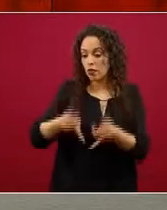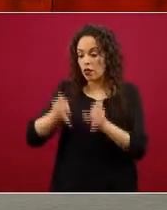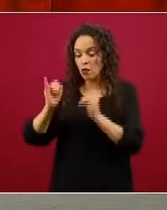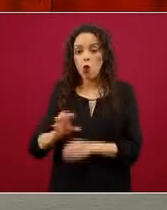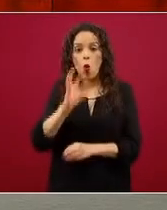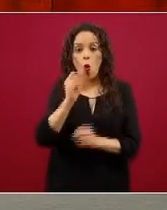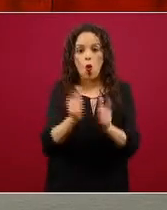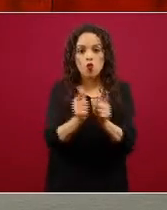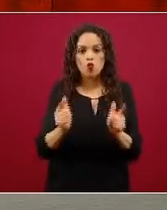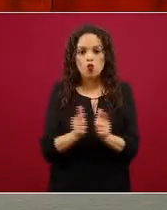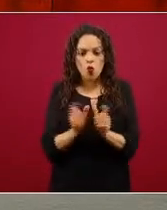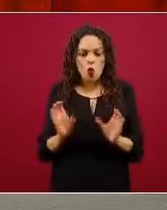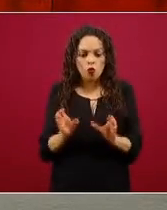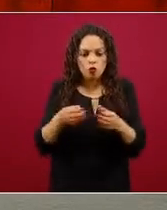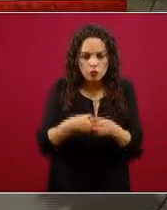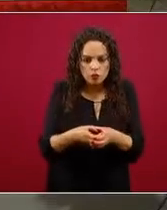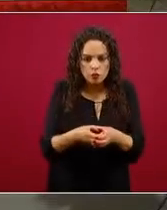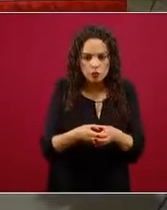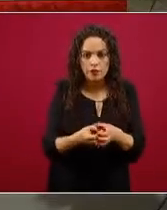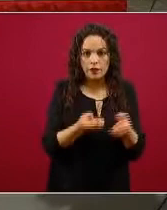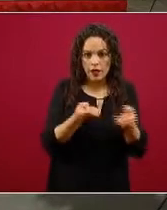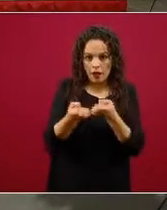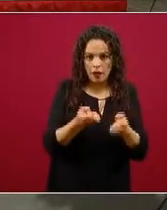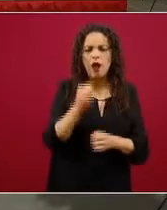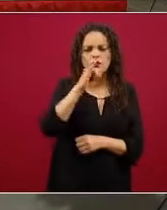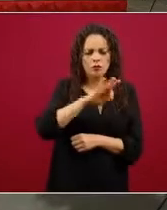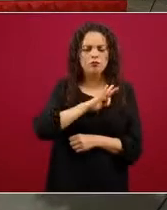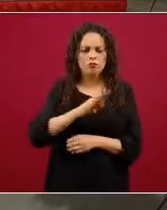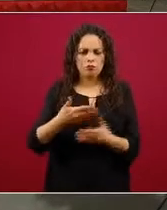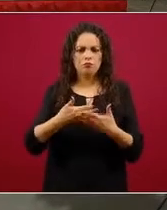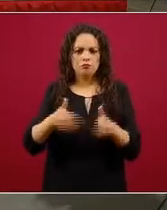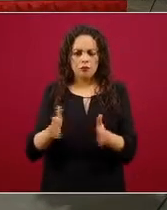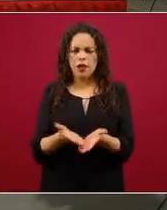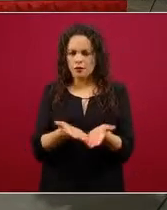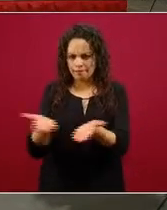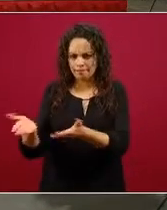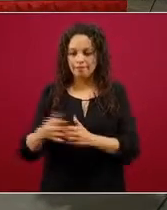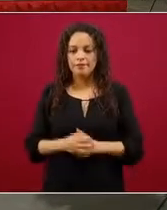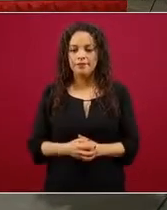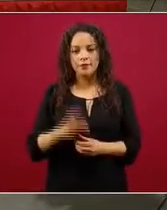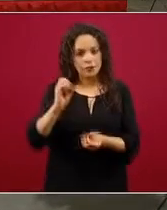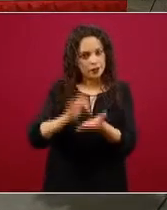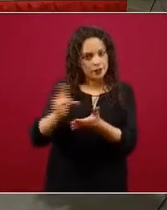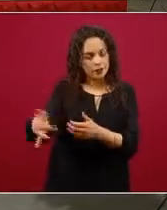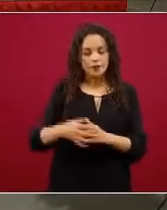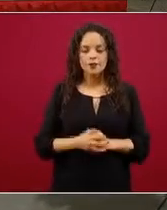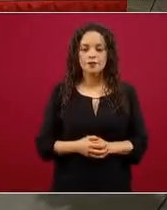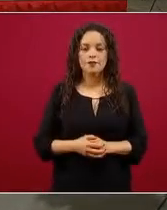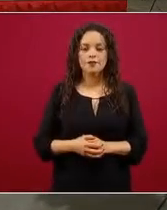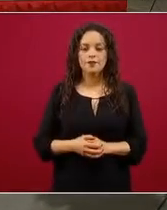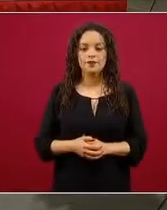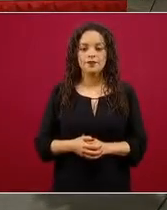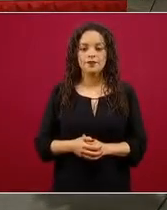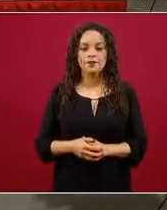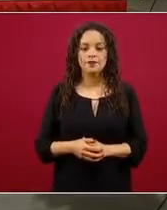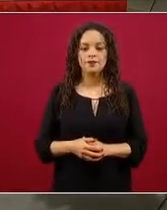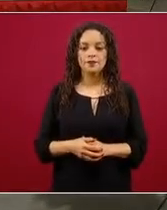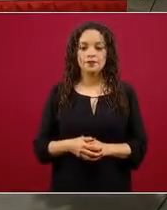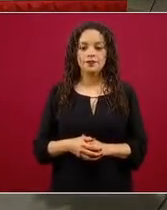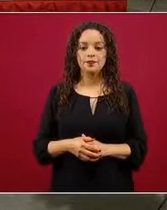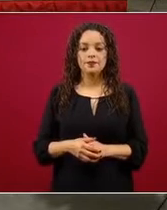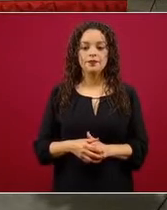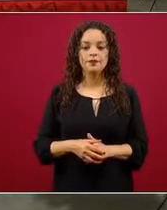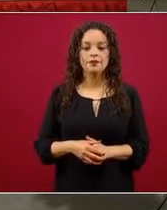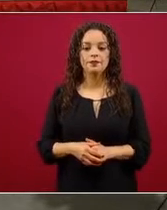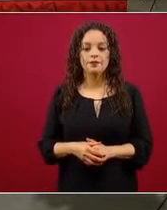es muy recomendable. Muchas gracias. Usted, Daniela Pastrana y si nos da tiempo ustedes, los